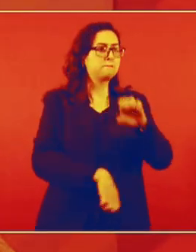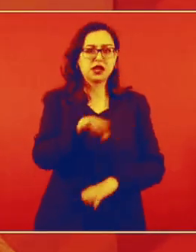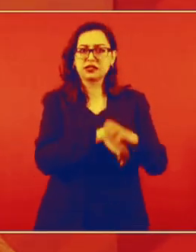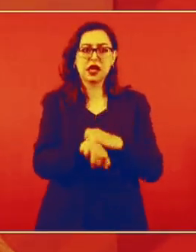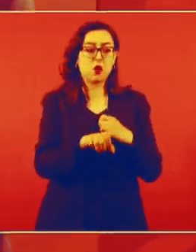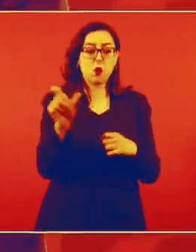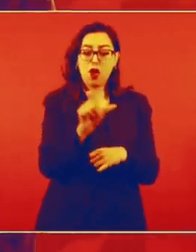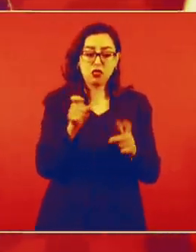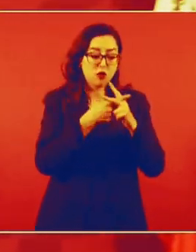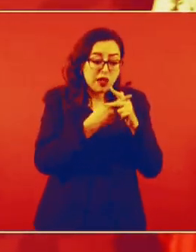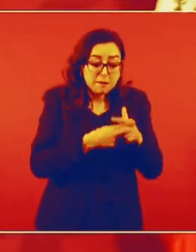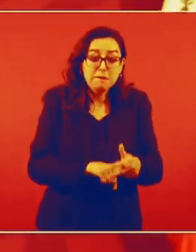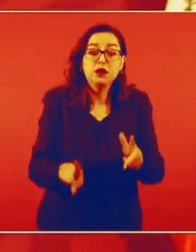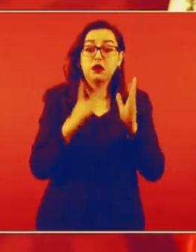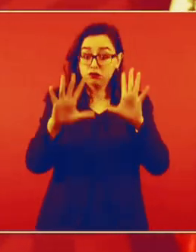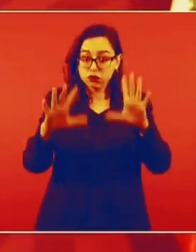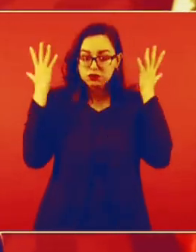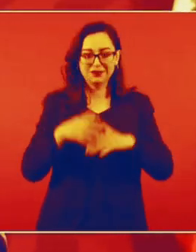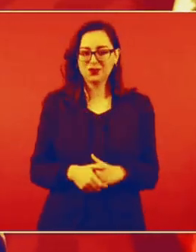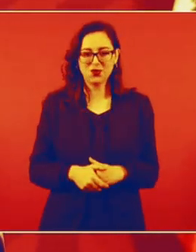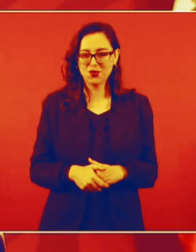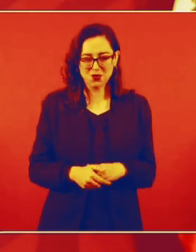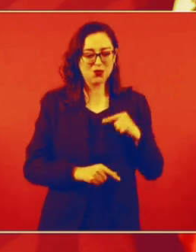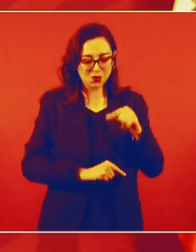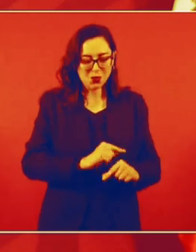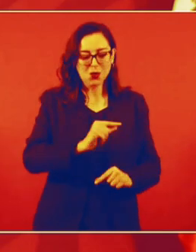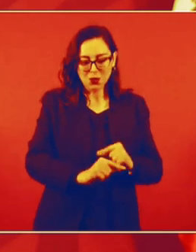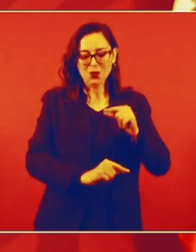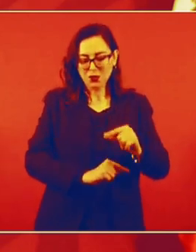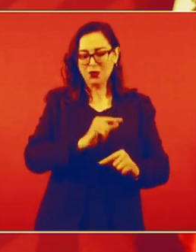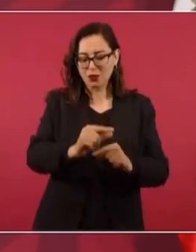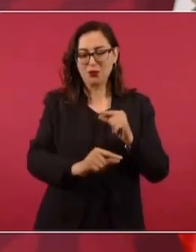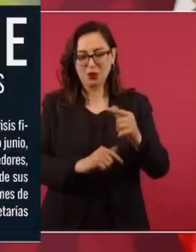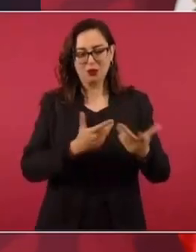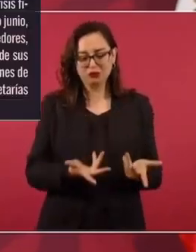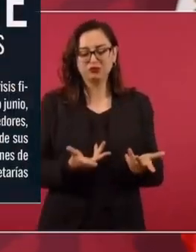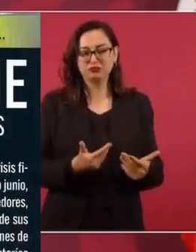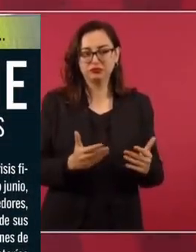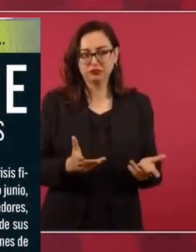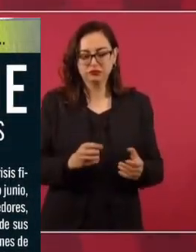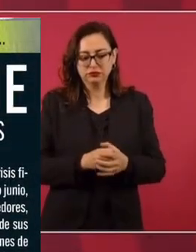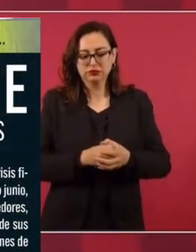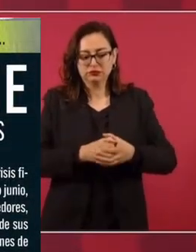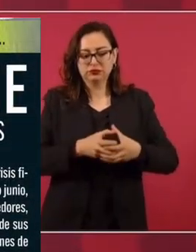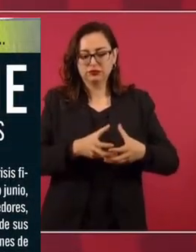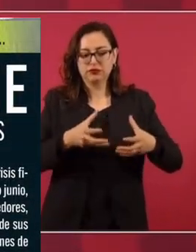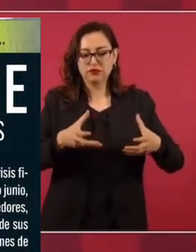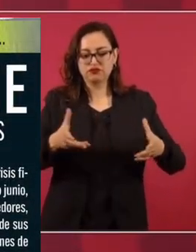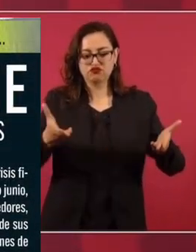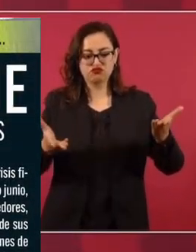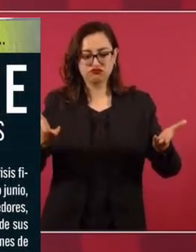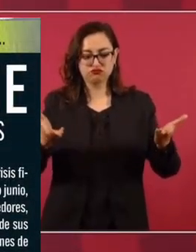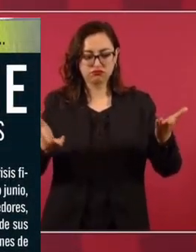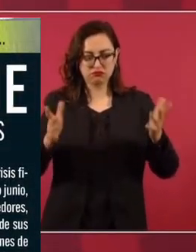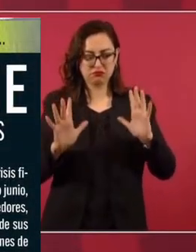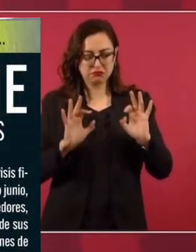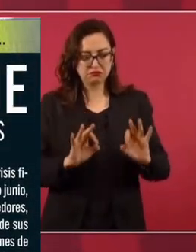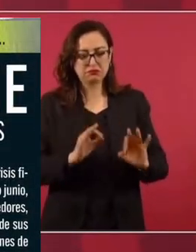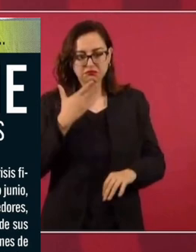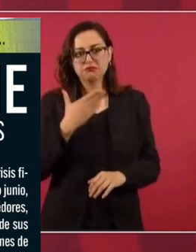para que logre su punto de equilibrio y ya no se tenga que